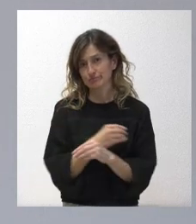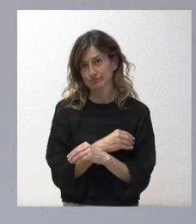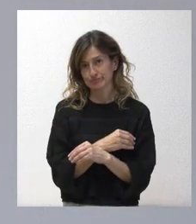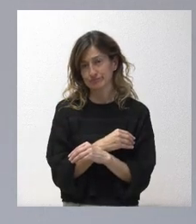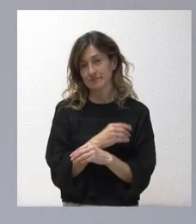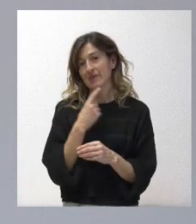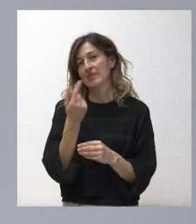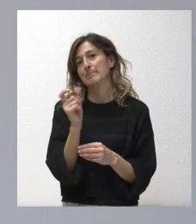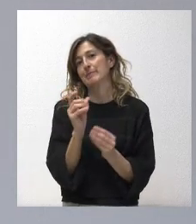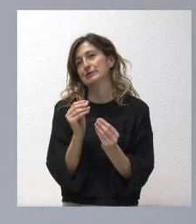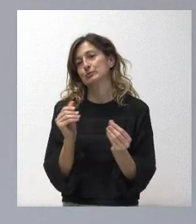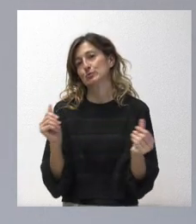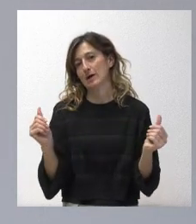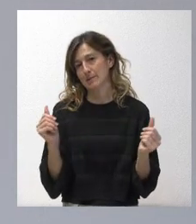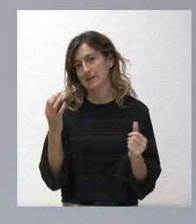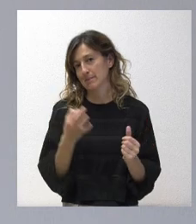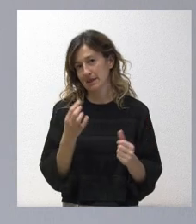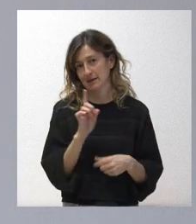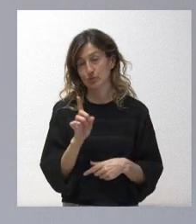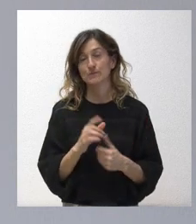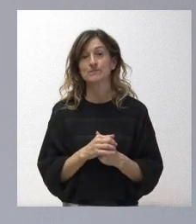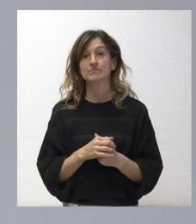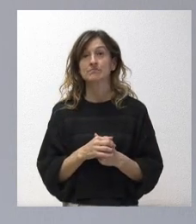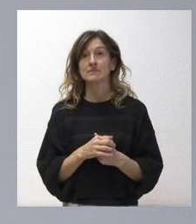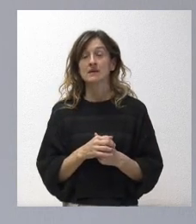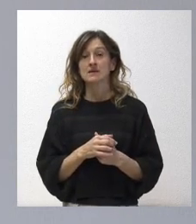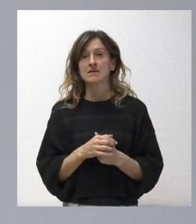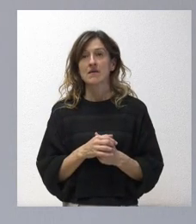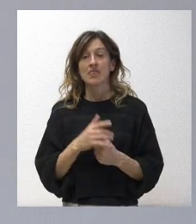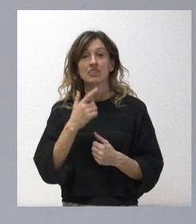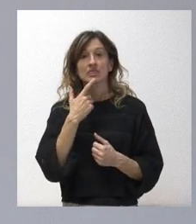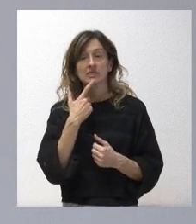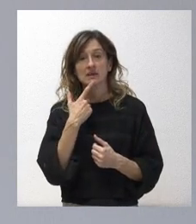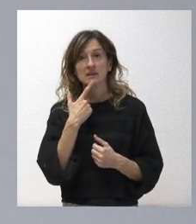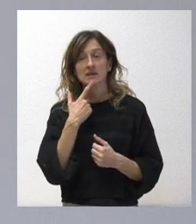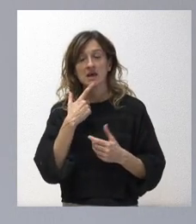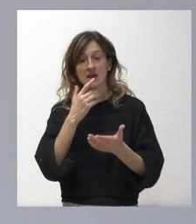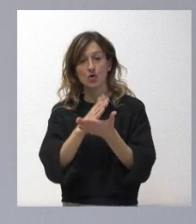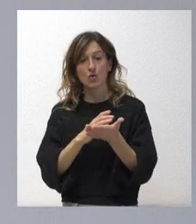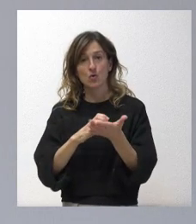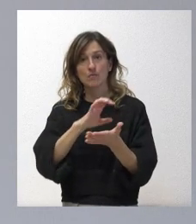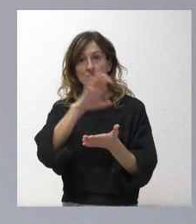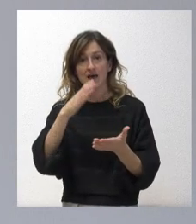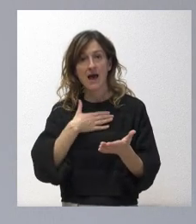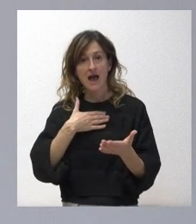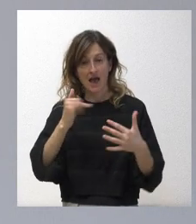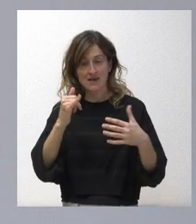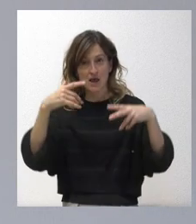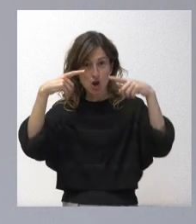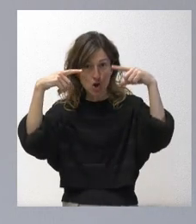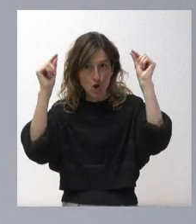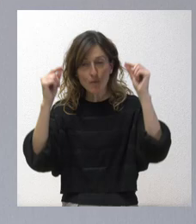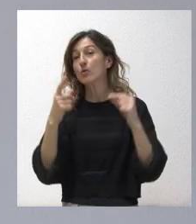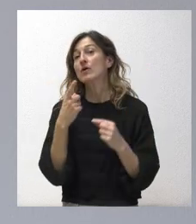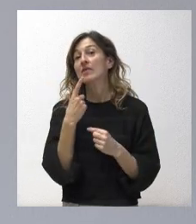calificativos. Un informe respecto al que imputamos las comunidades autónomas que tenemos el lobo varias cosas. Lo